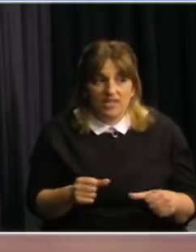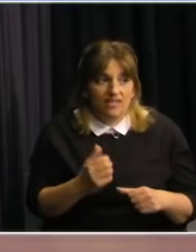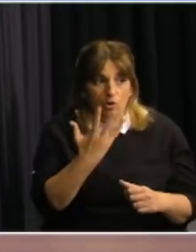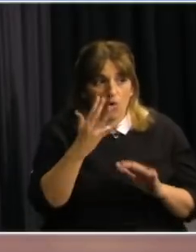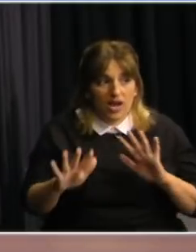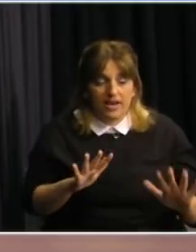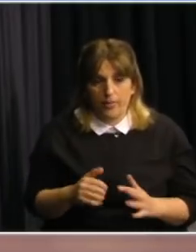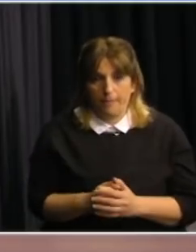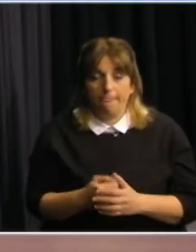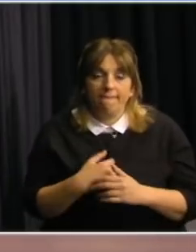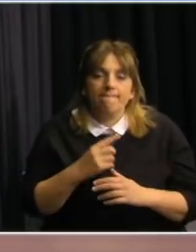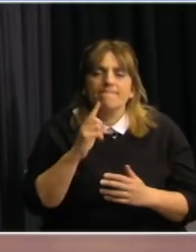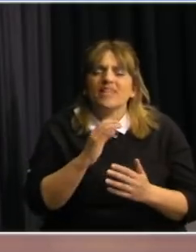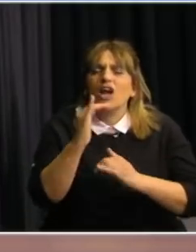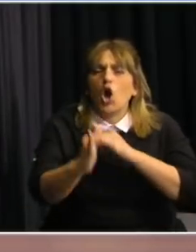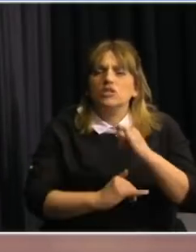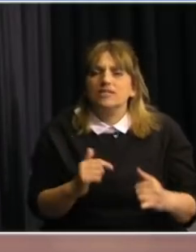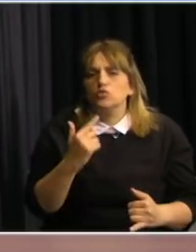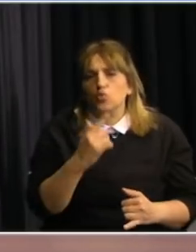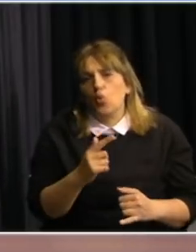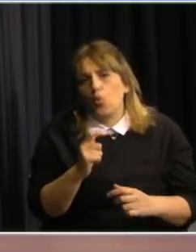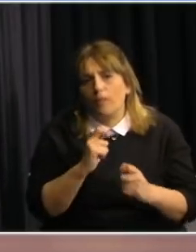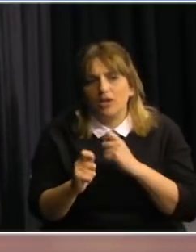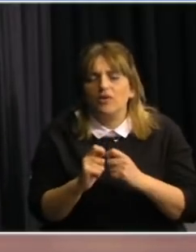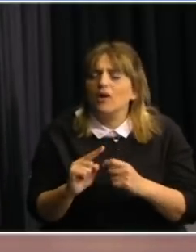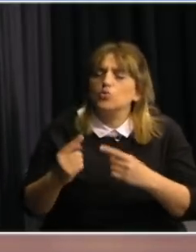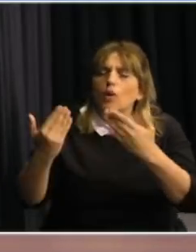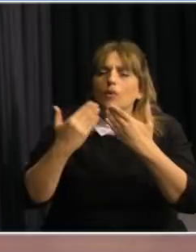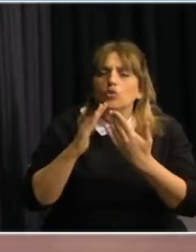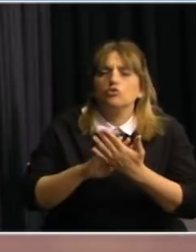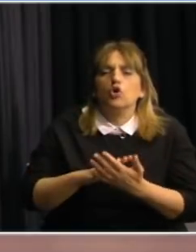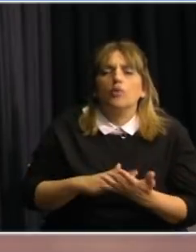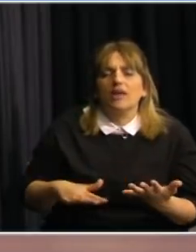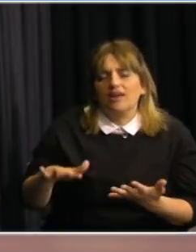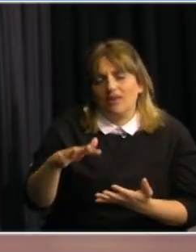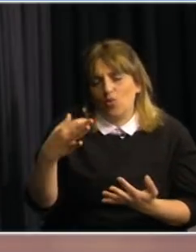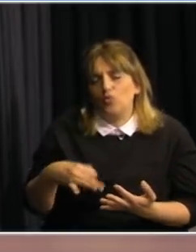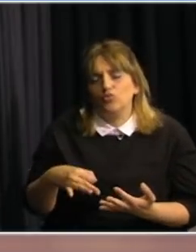con los conceptos que hablamos con el periodista que nos consultó acerca de los eventos masivos